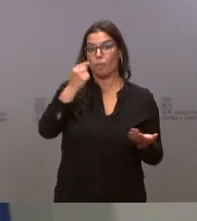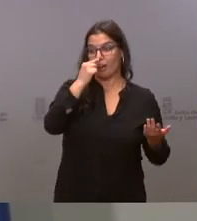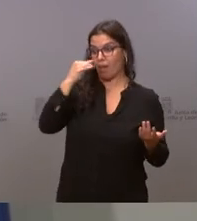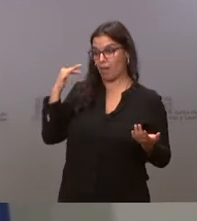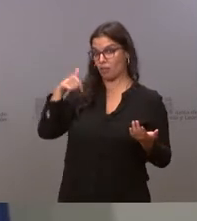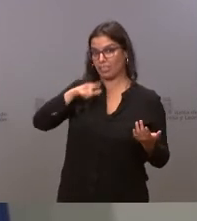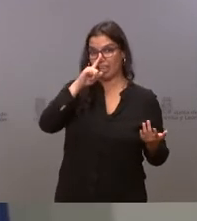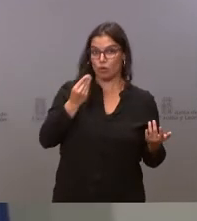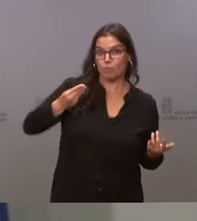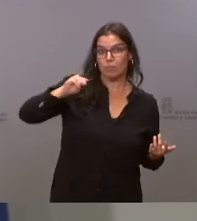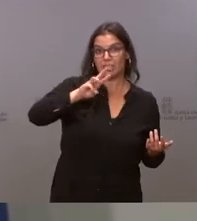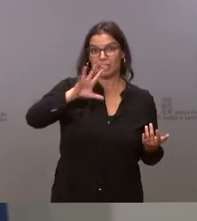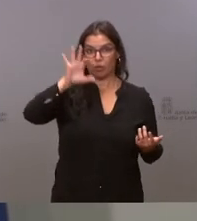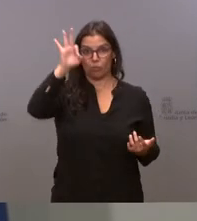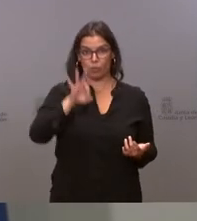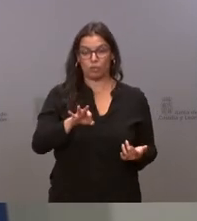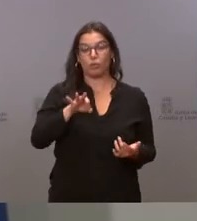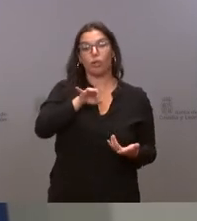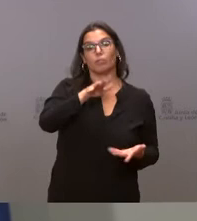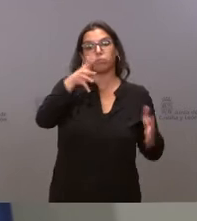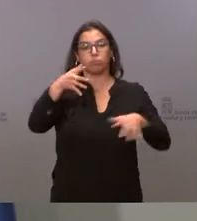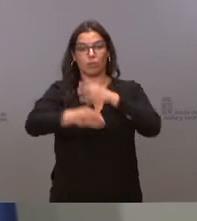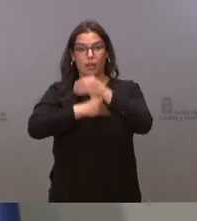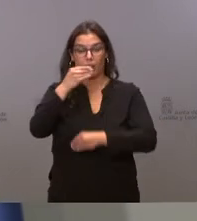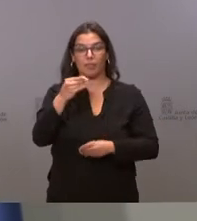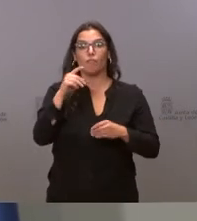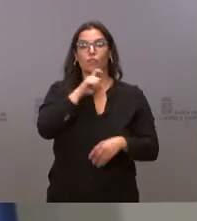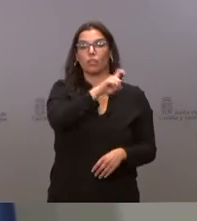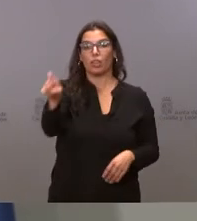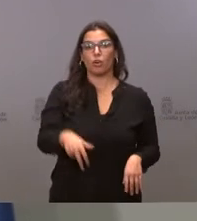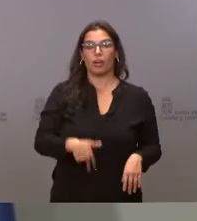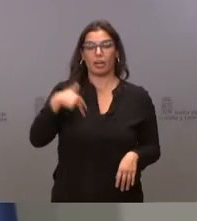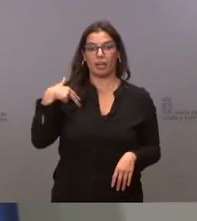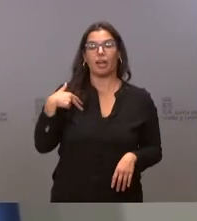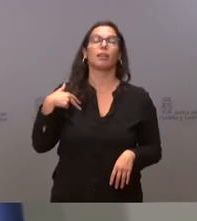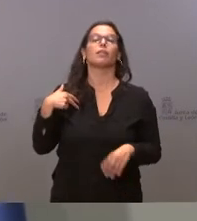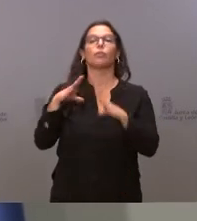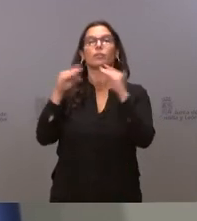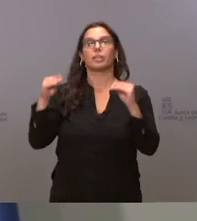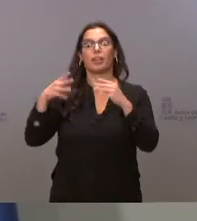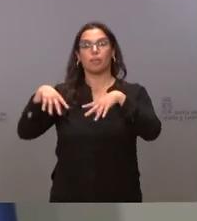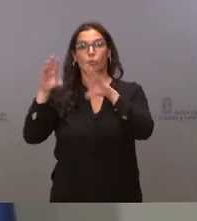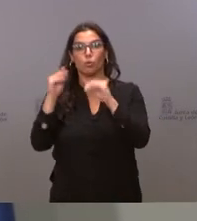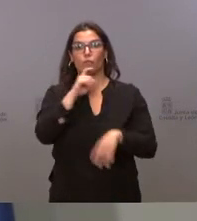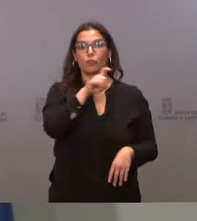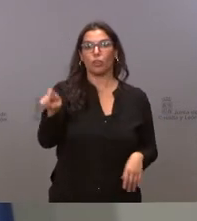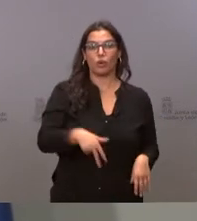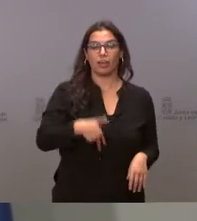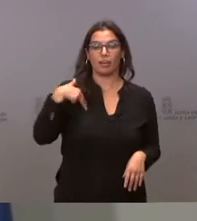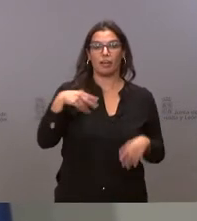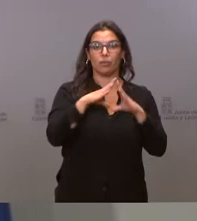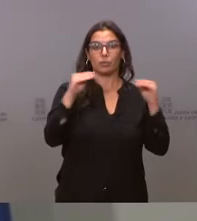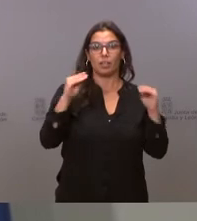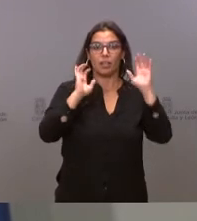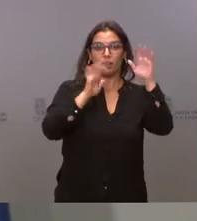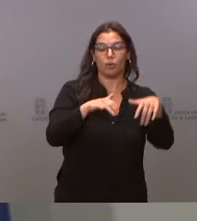pasados y será ejecutado por la Fundación General de la Universidad de Burgos, la Fundación General de la Universidad de León y de la empresa, la Fundación General